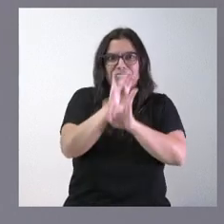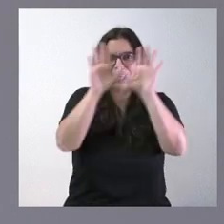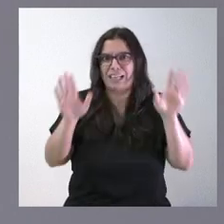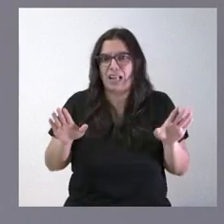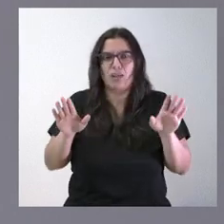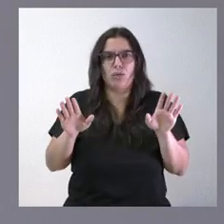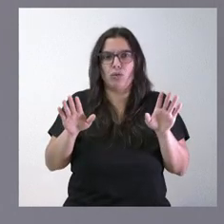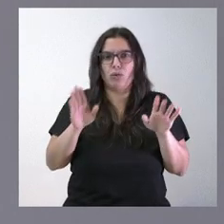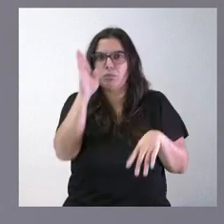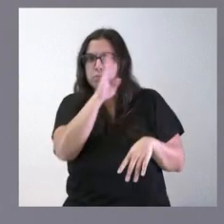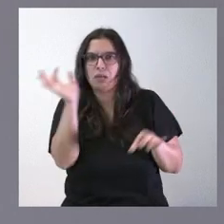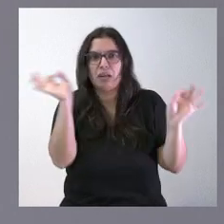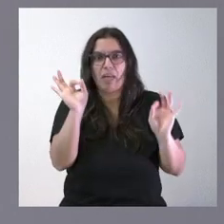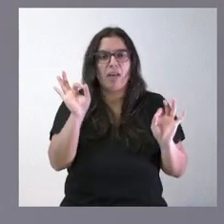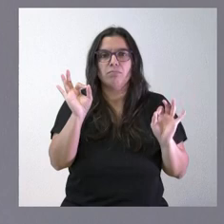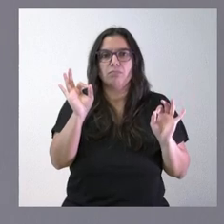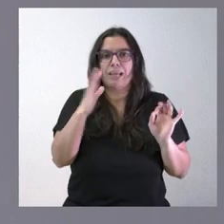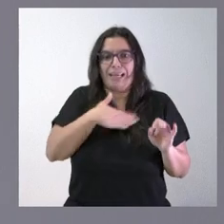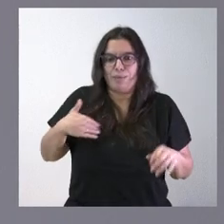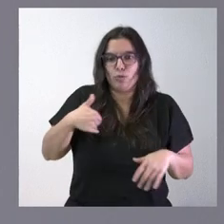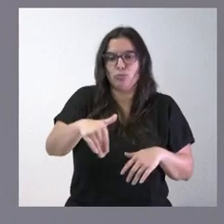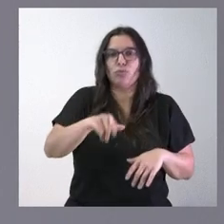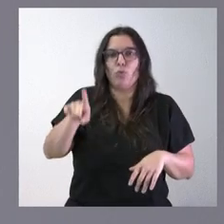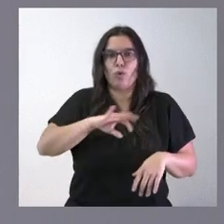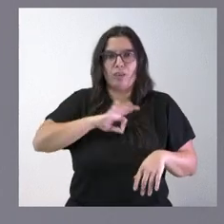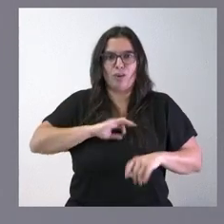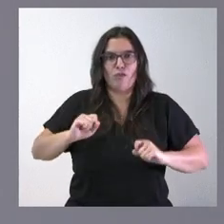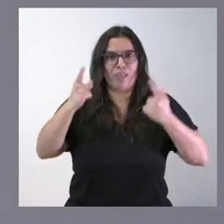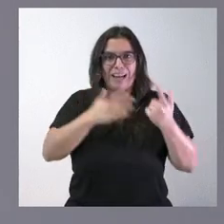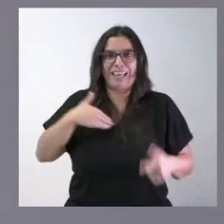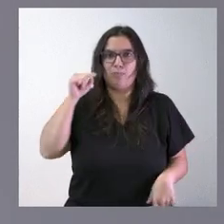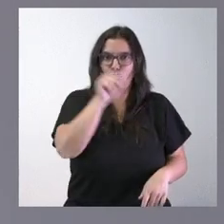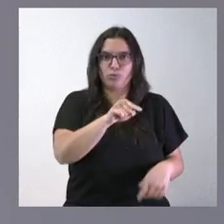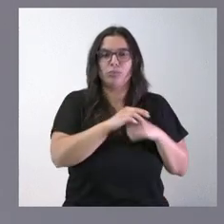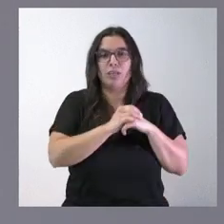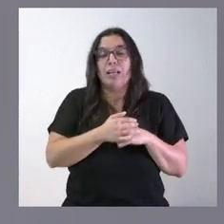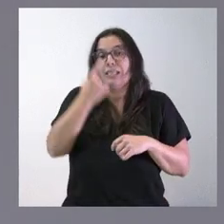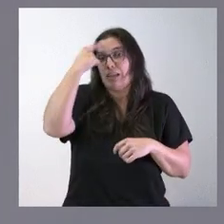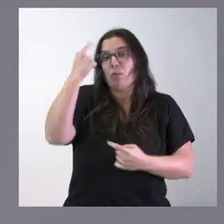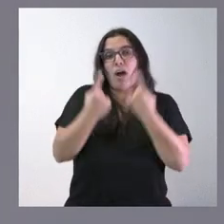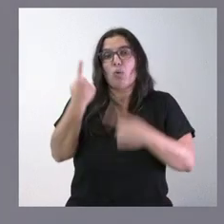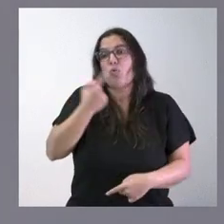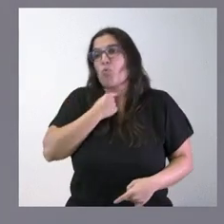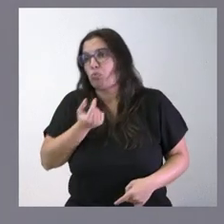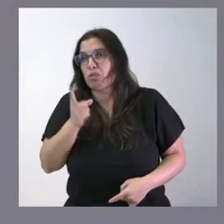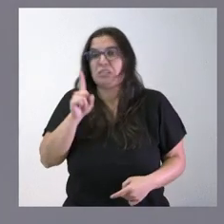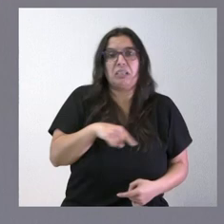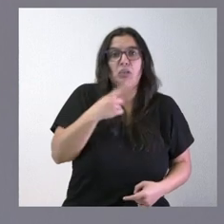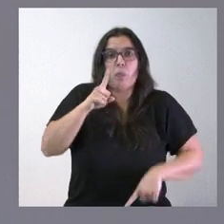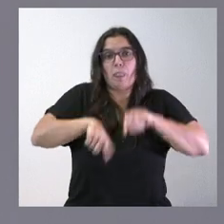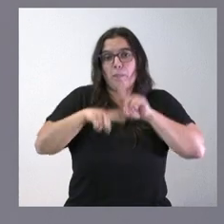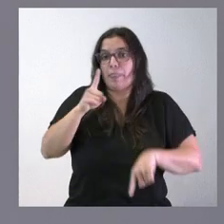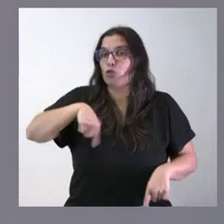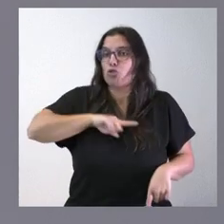estamos aprobando y lo que queremos que entre en vigor el día 1 de enero ya sabemos que puede haber a quien le guste más a quien no le guste menos nosotros